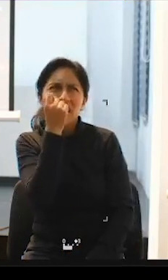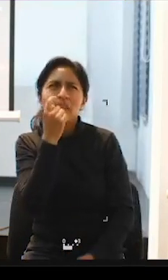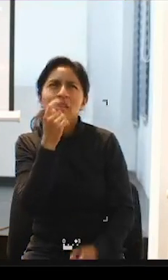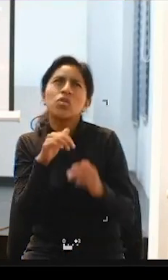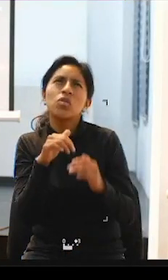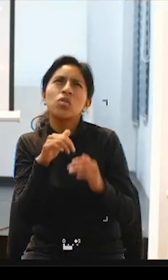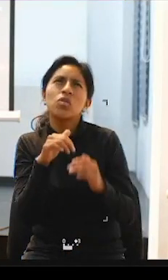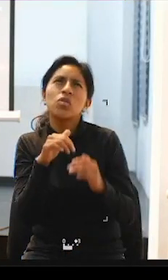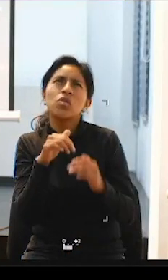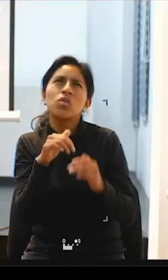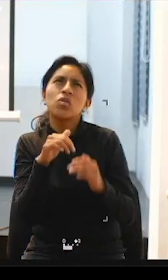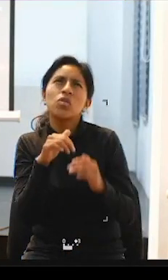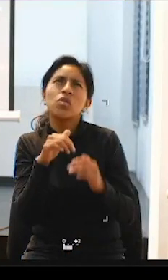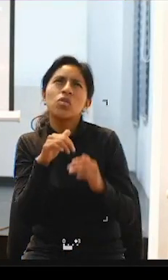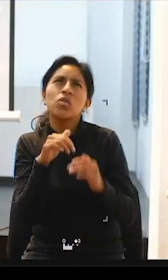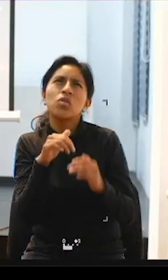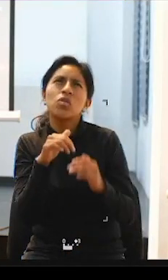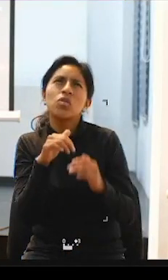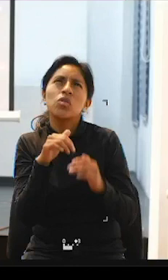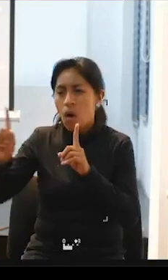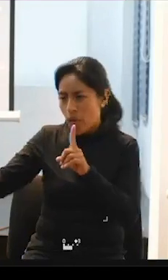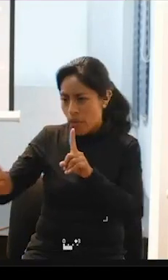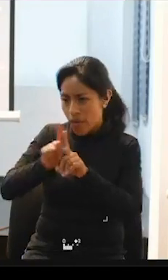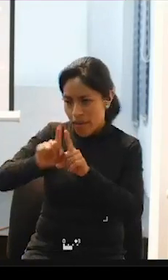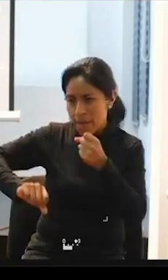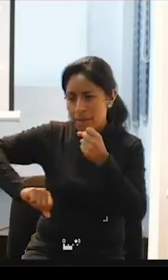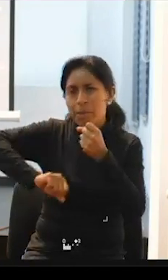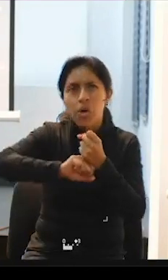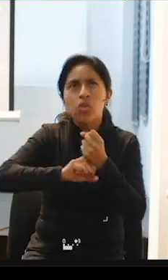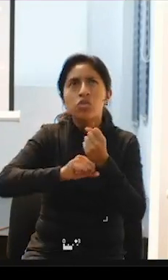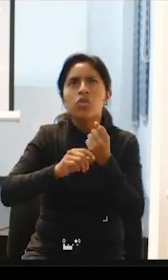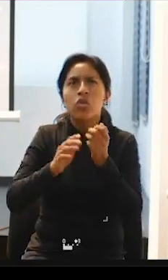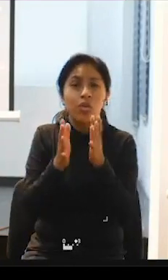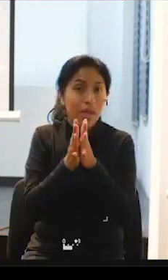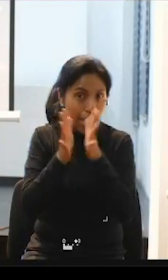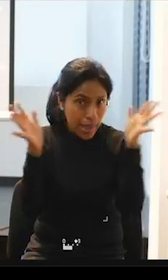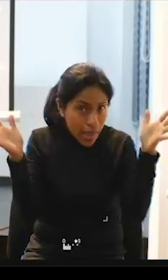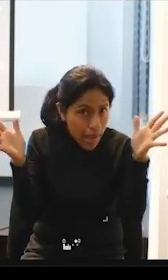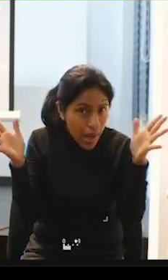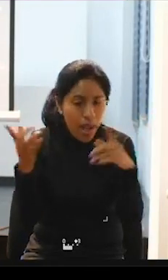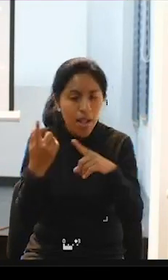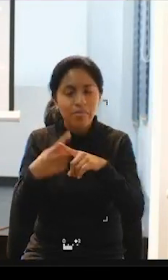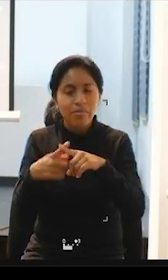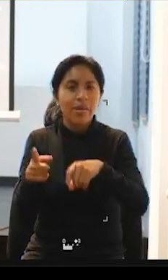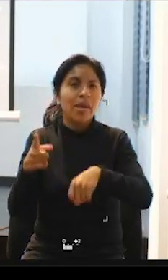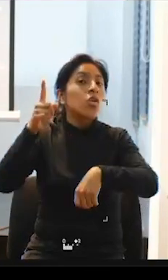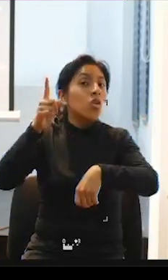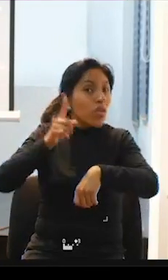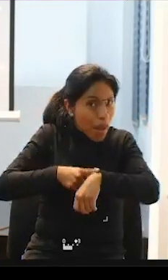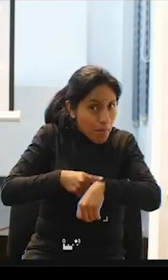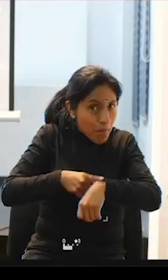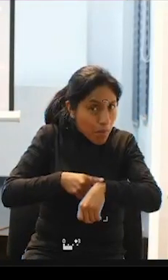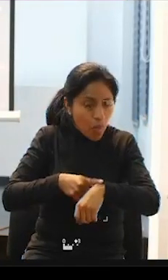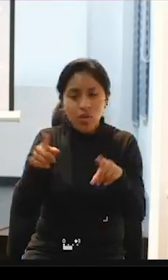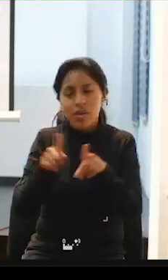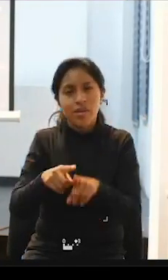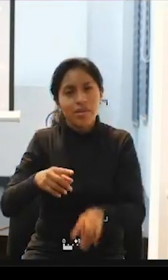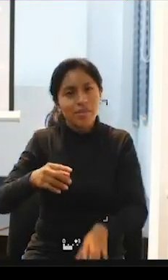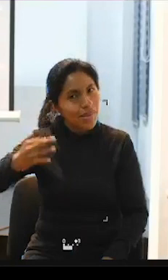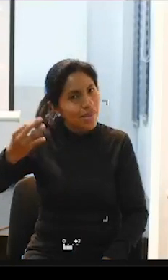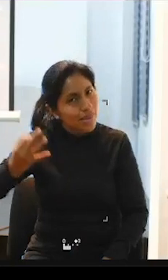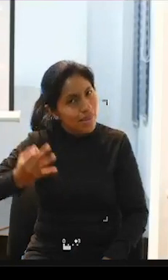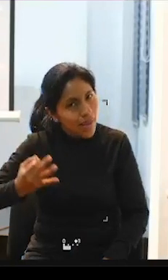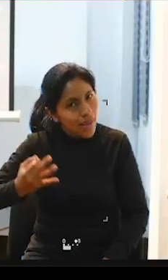público sin embargo lo que se ve es que en tiempos y quizás en calidad que también es otro tema muy importante que nos